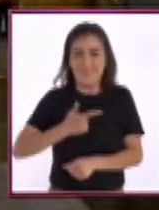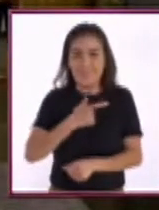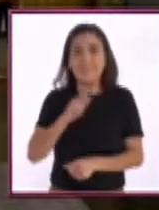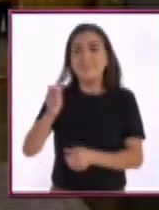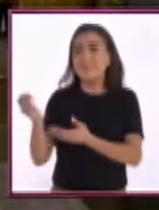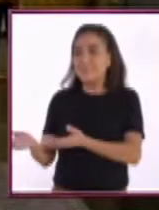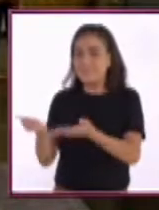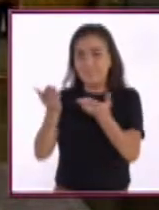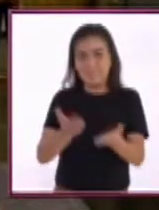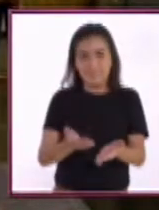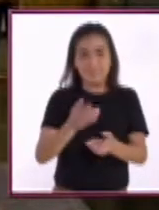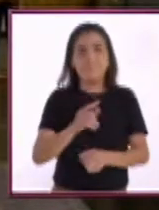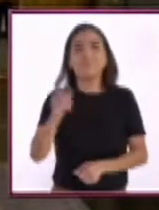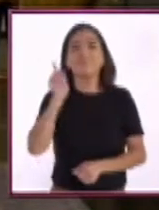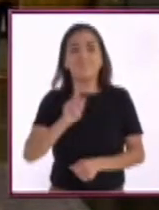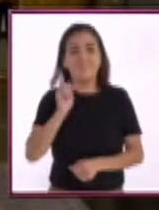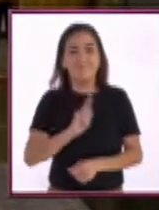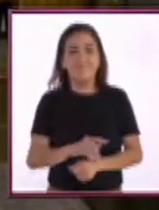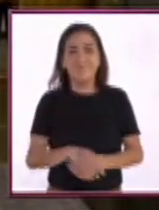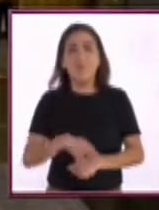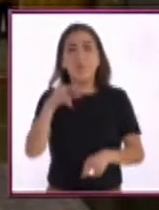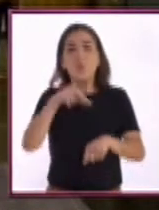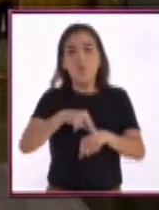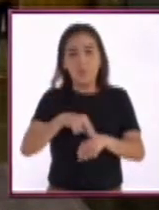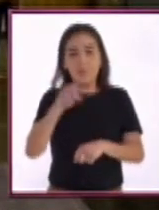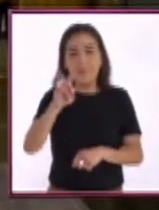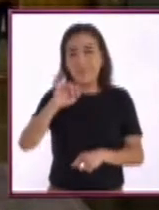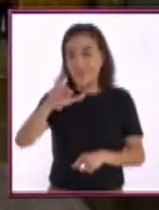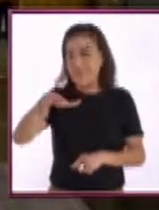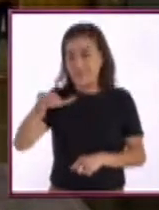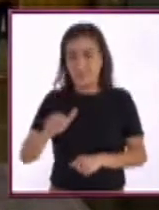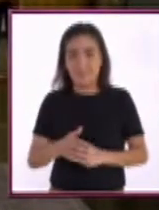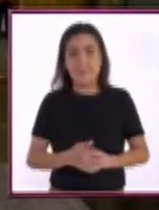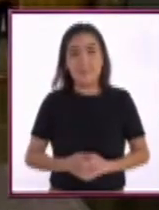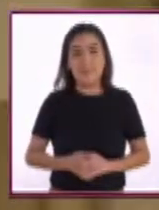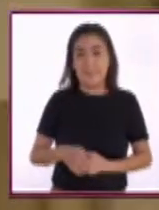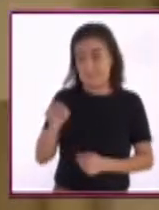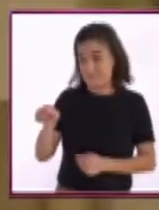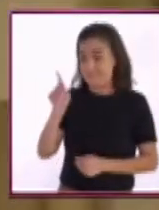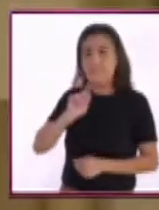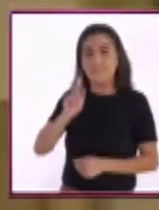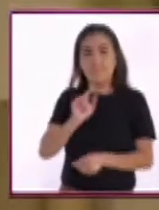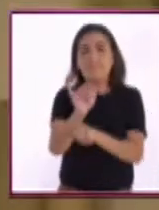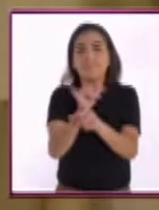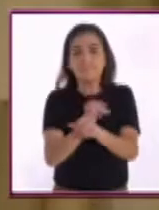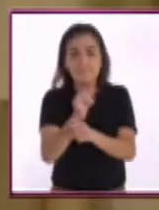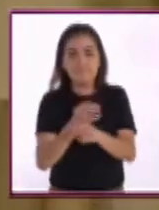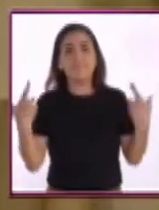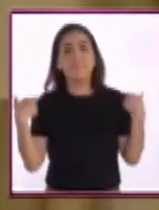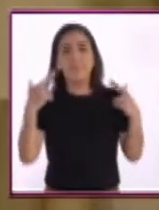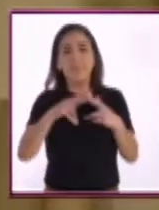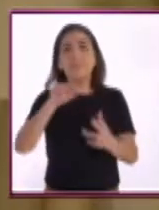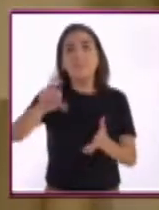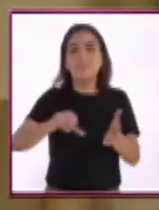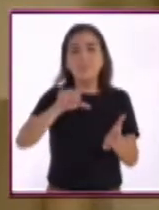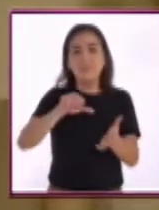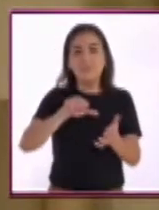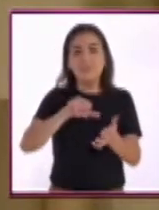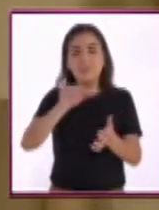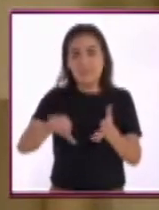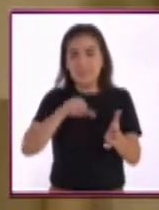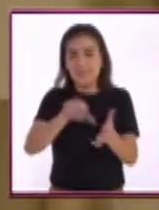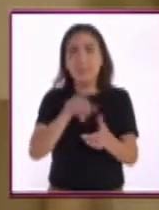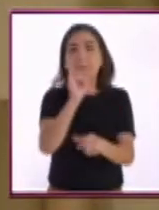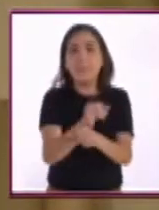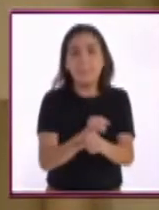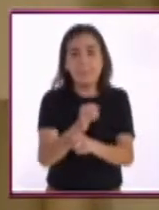el enorme gusto y el gran honor de contar en el foro con la presencia de la doctora Diana Luque Agras. Ella es investigadora y profesora